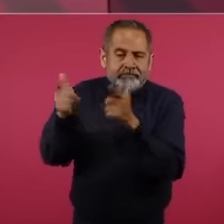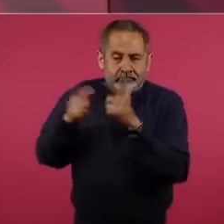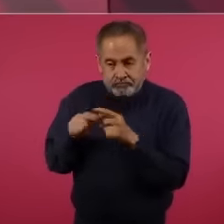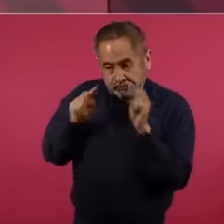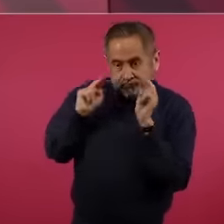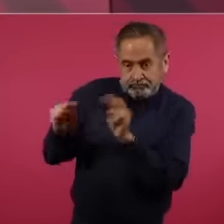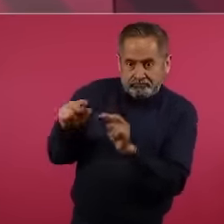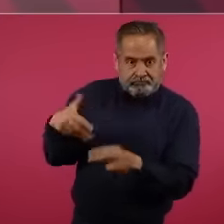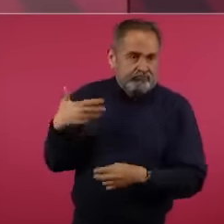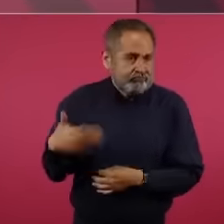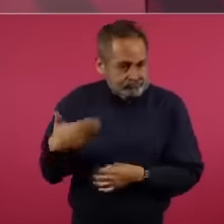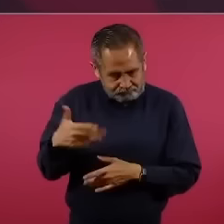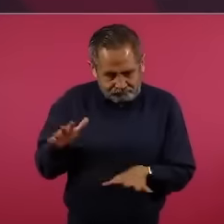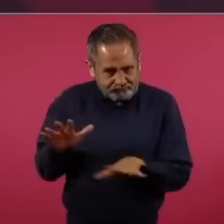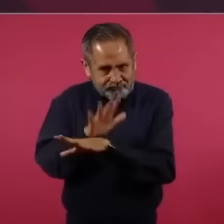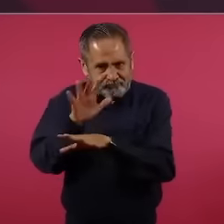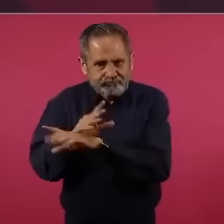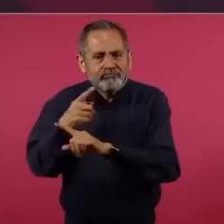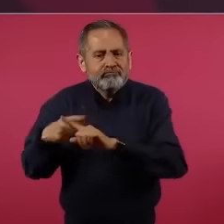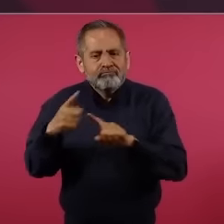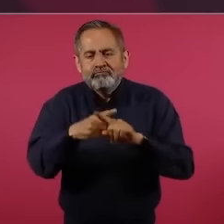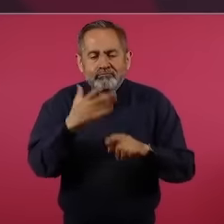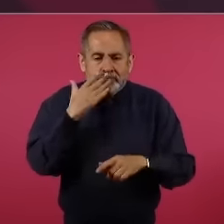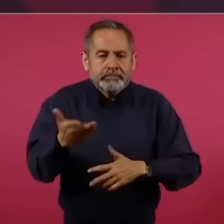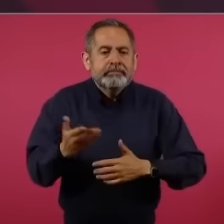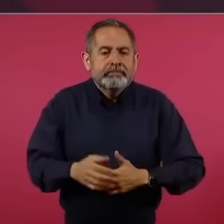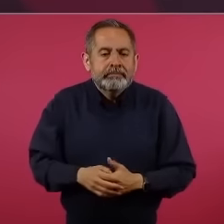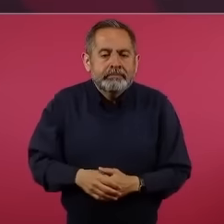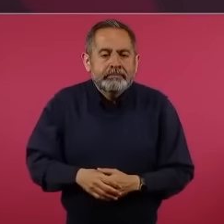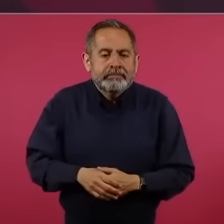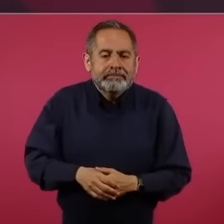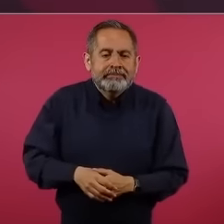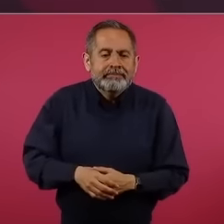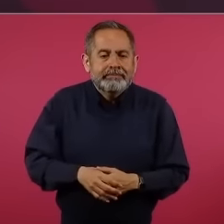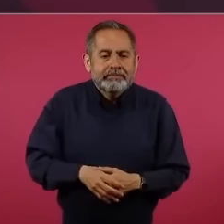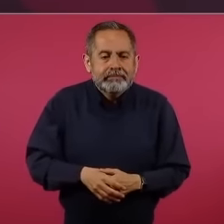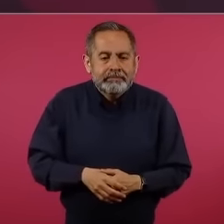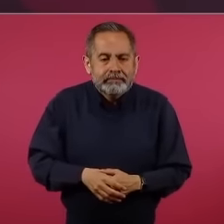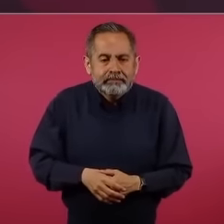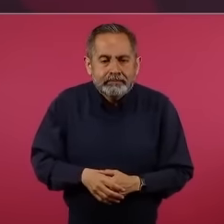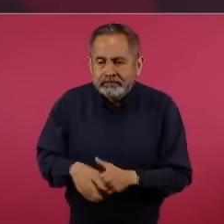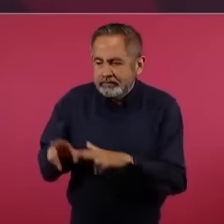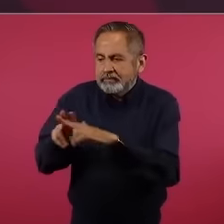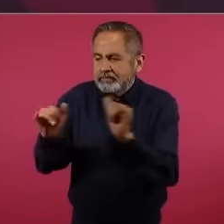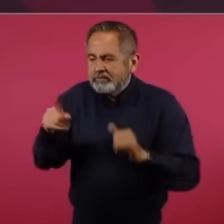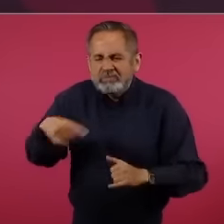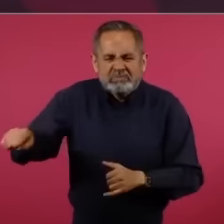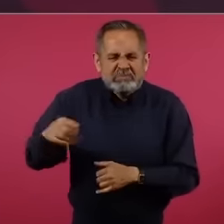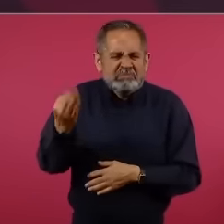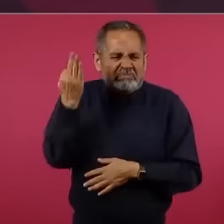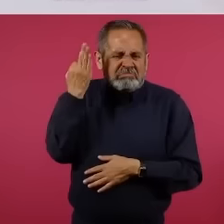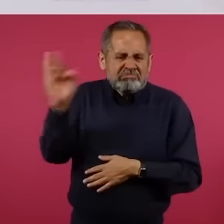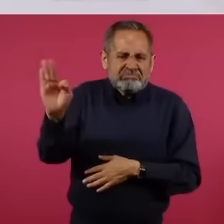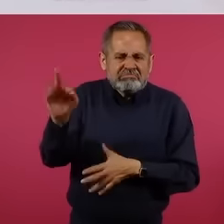ninguno traicionó,